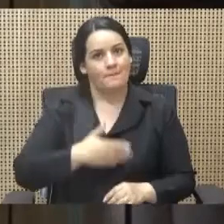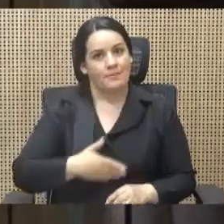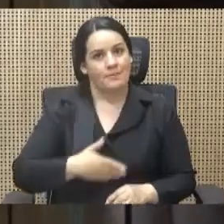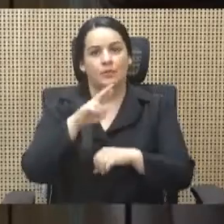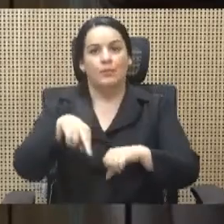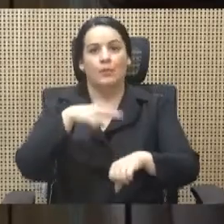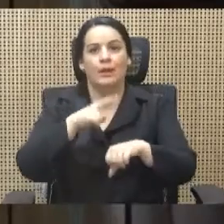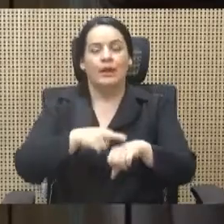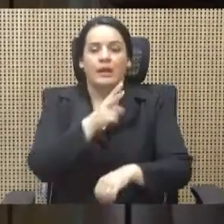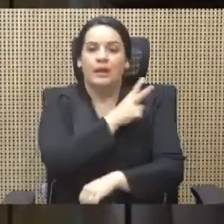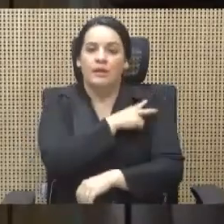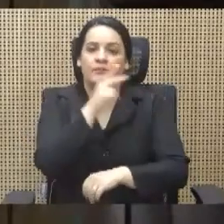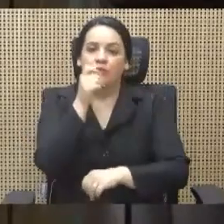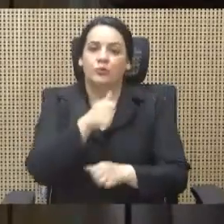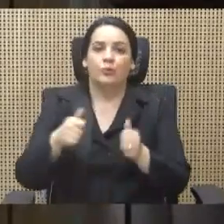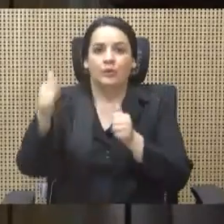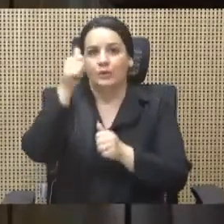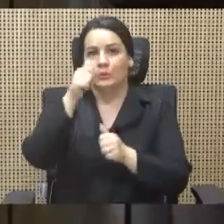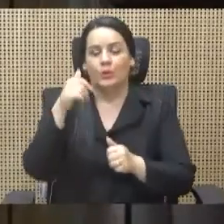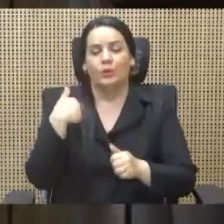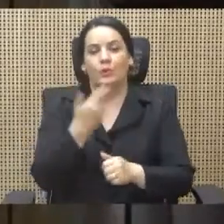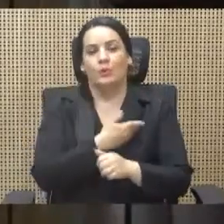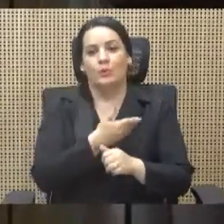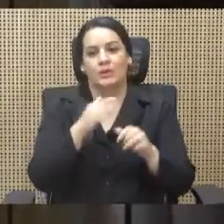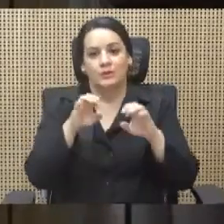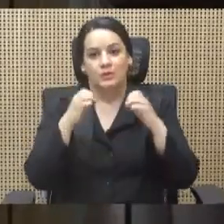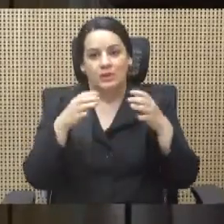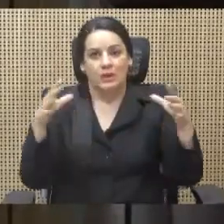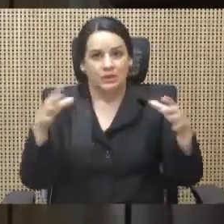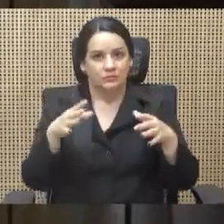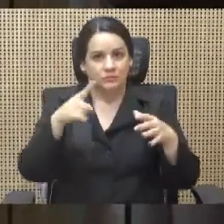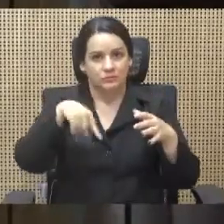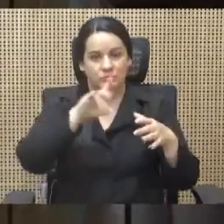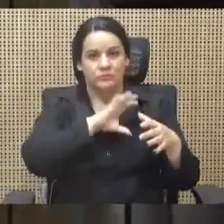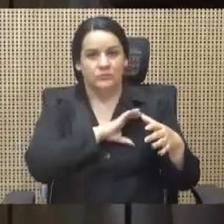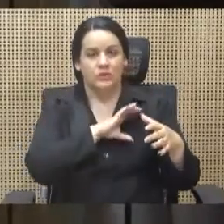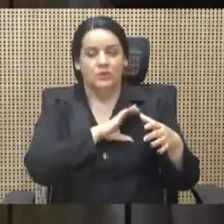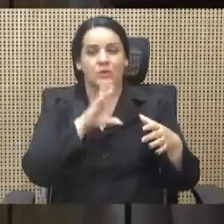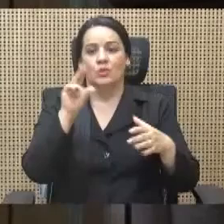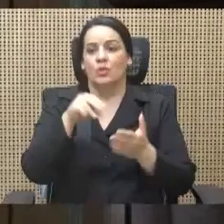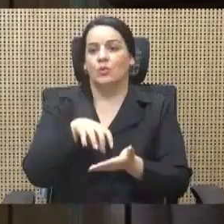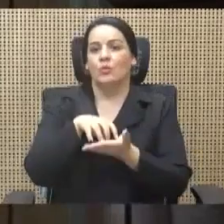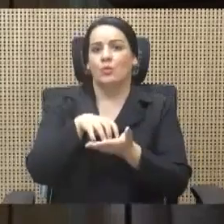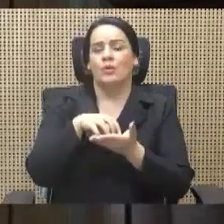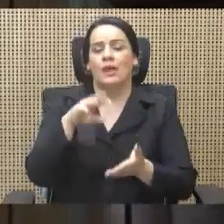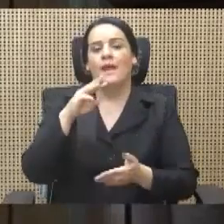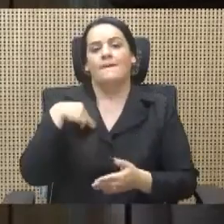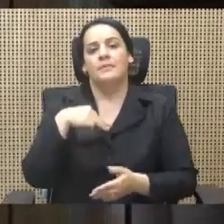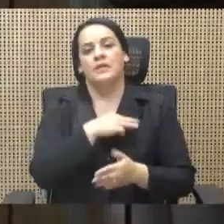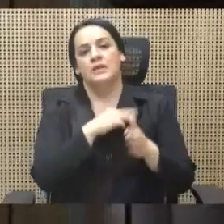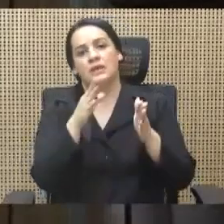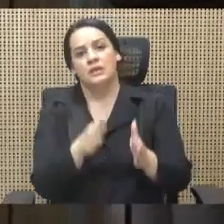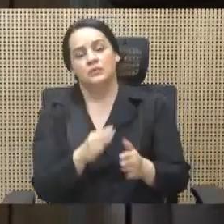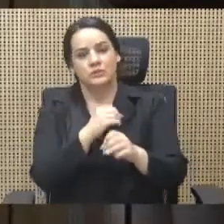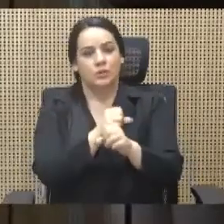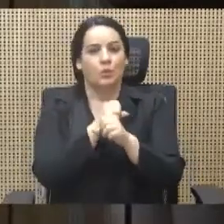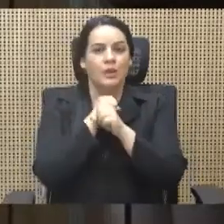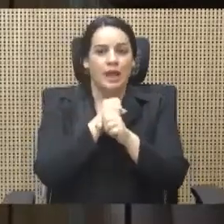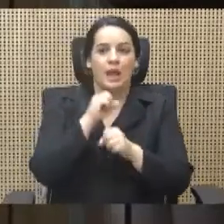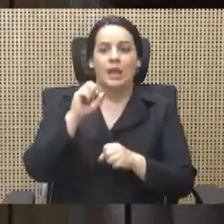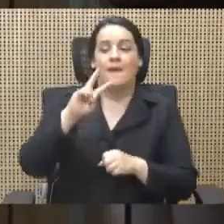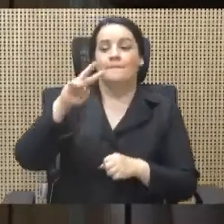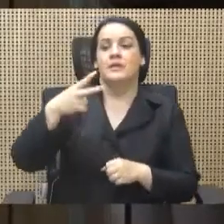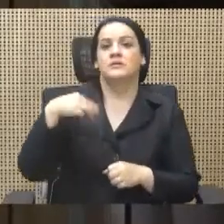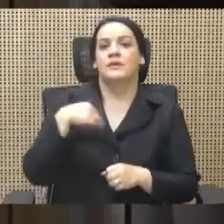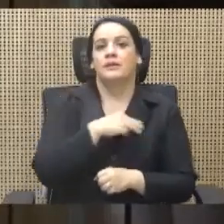nuestra fuerza pública, yo no dudo que el señor ministro de seguridad, sus viceministros y los mandos medios, todo el mundo esté muy comprometido con el tema de la